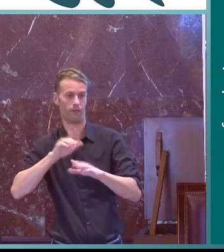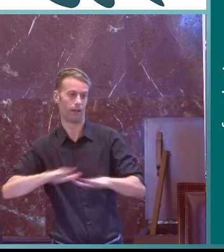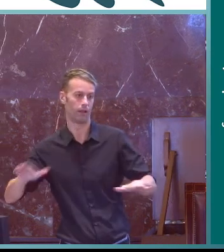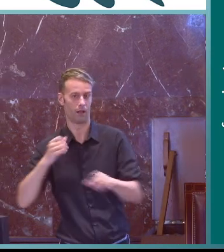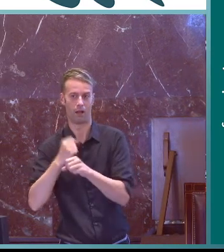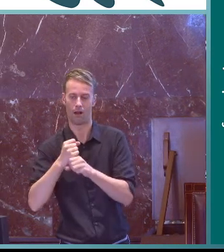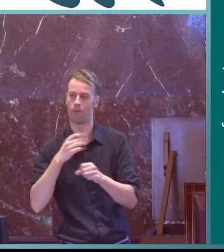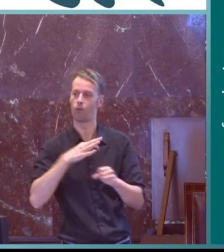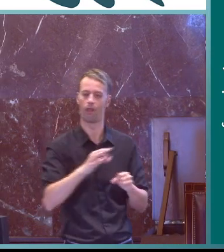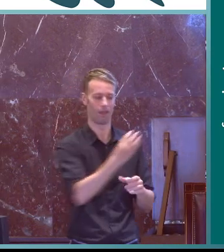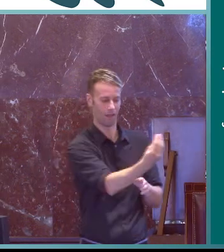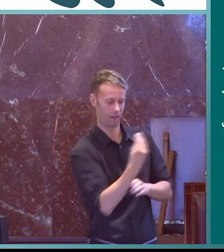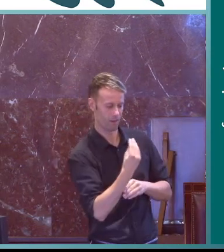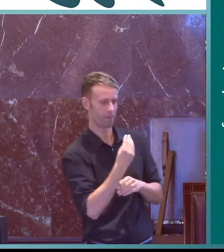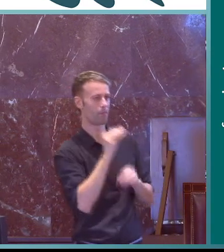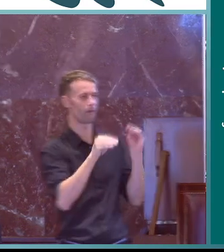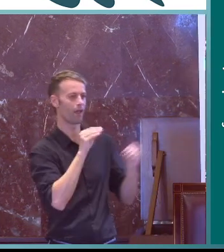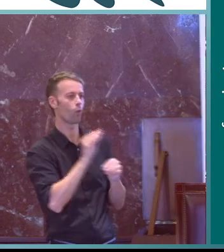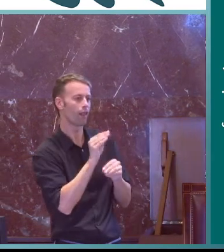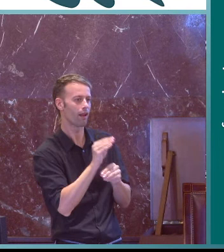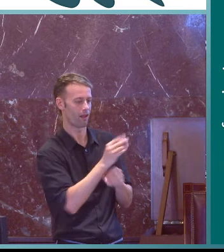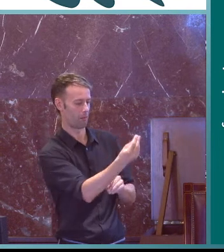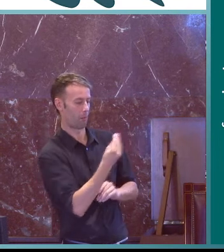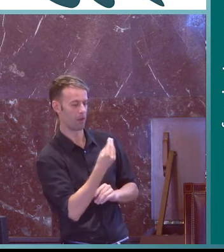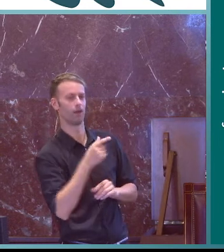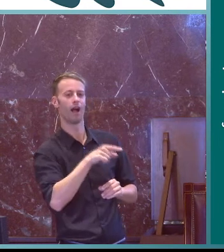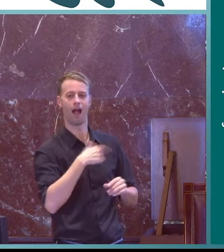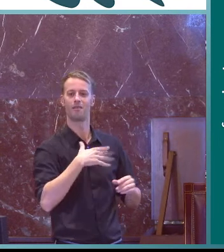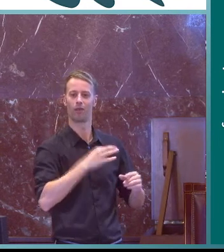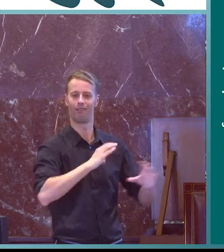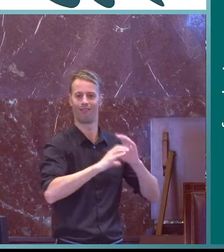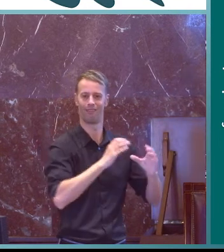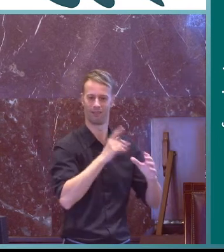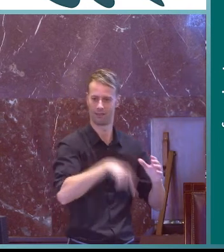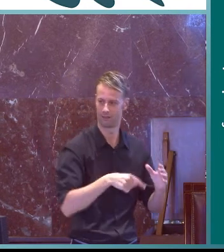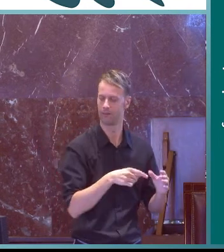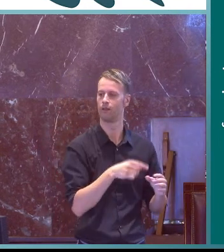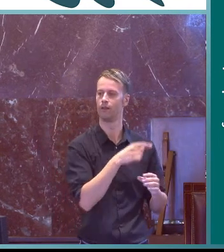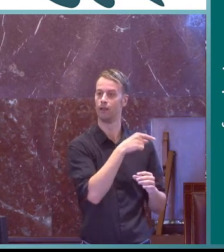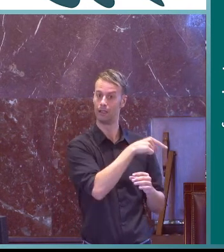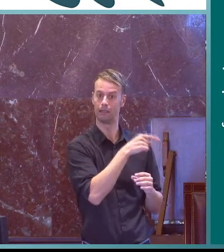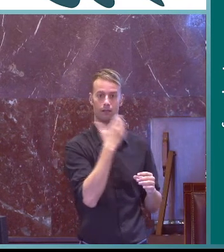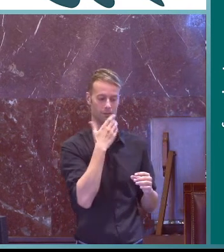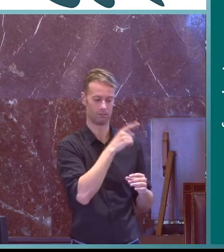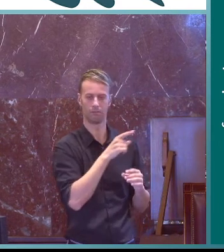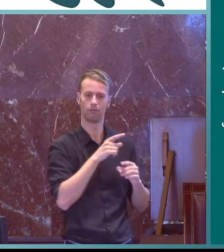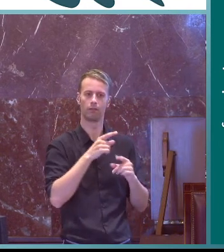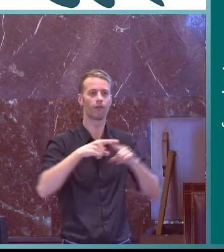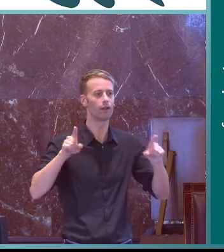oyentes profesionales que trabajen en el área de infantil que tienen que cuidar a un bebé a lo mejor y que se puedan comunicar